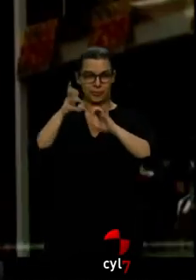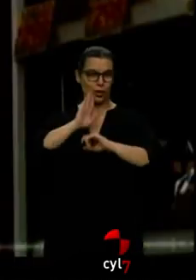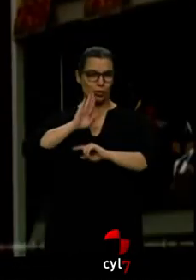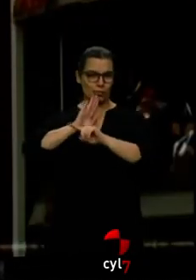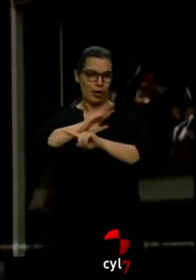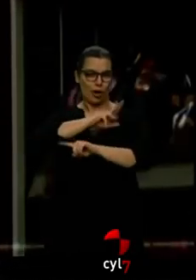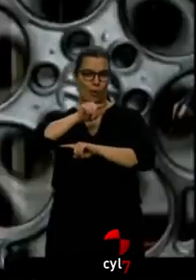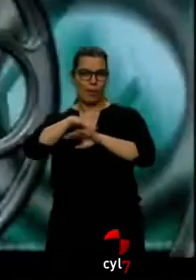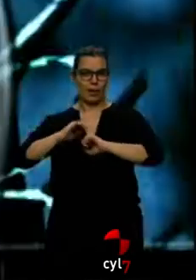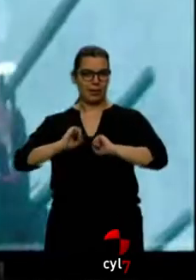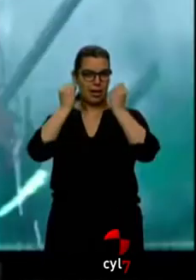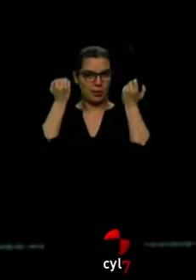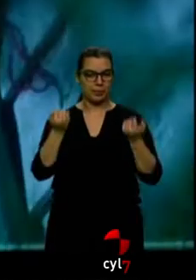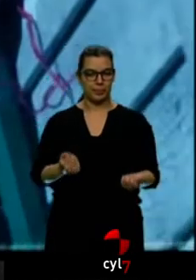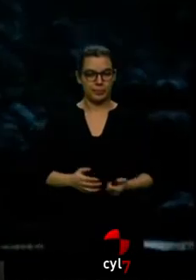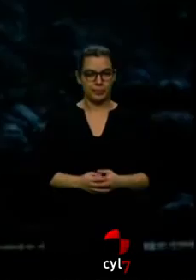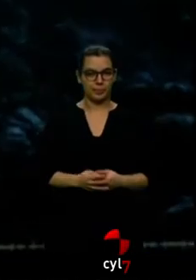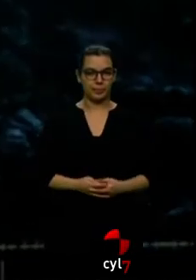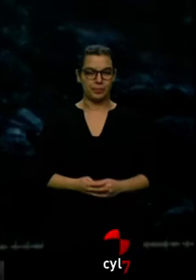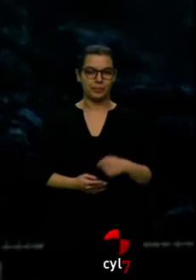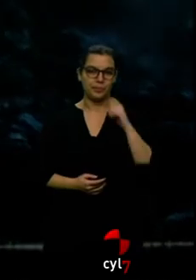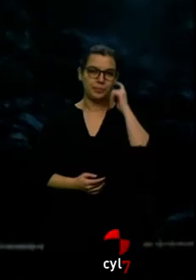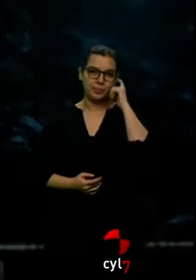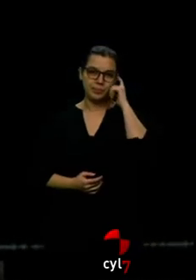sobrevivir. Mi padre era farero.